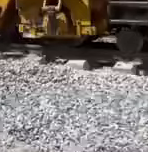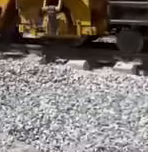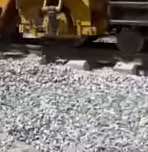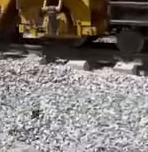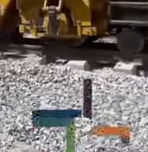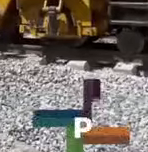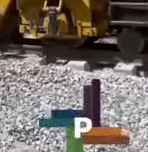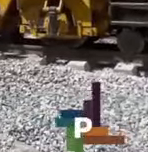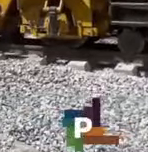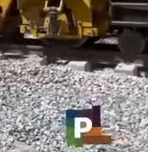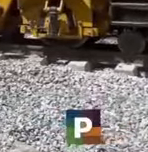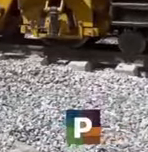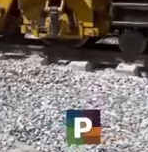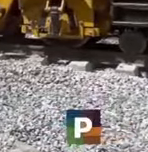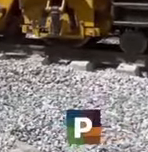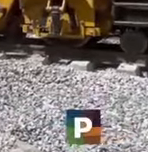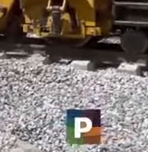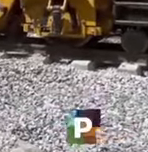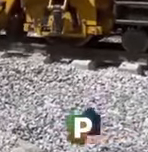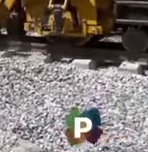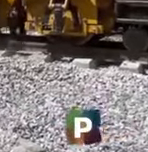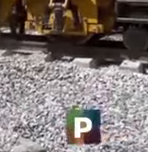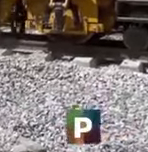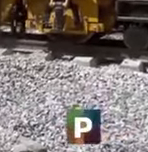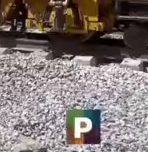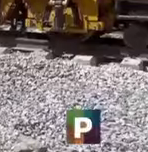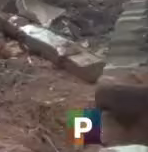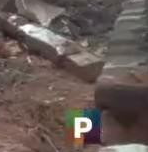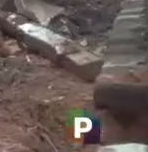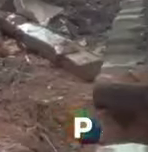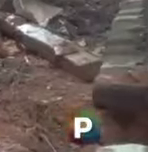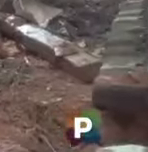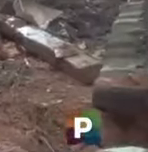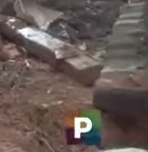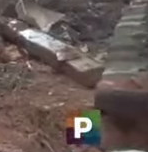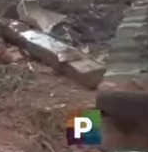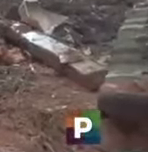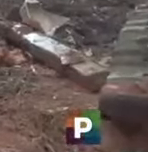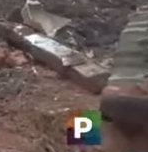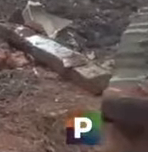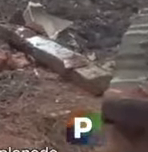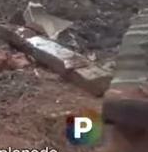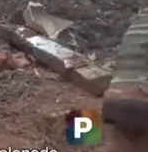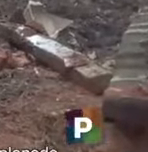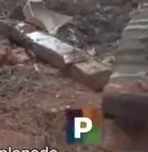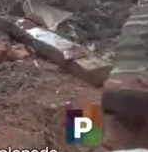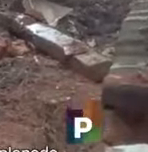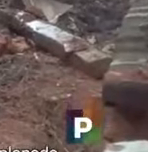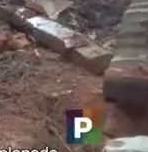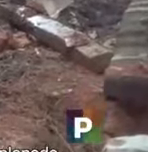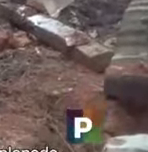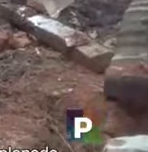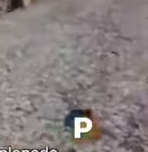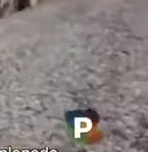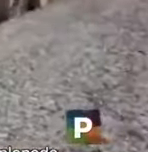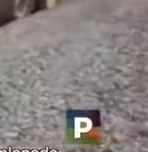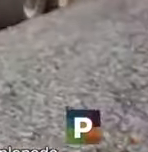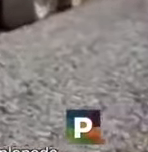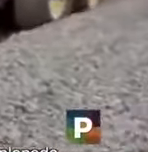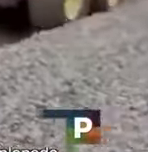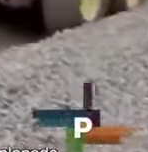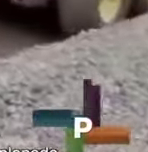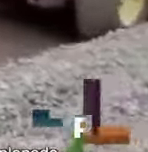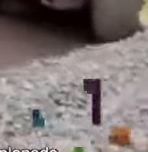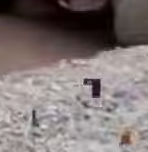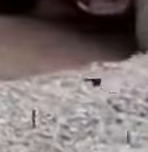lista para la colocación de balasto. Con cuatro frentes de trabajo, avanzamos en el tramo 2. En el primer frente, llevamos a cabo